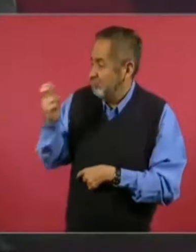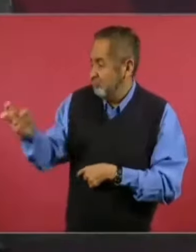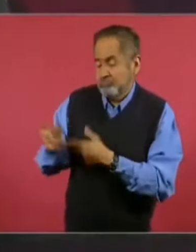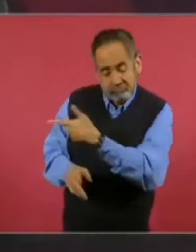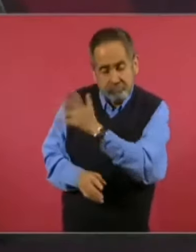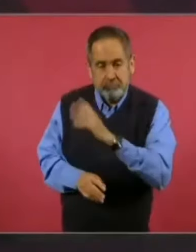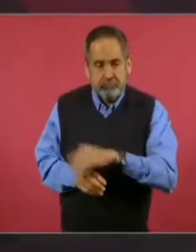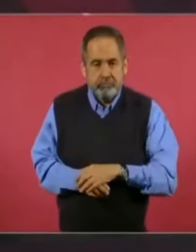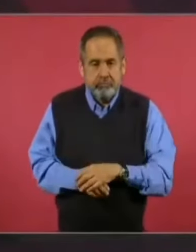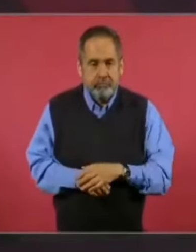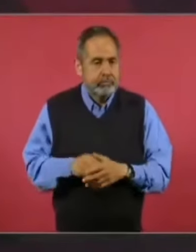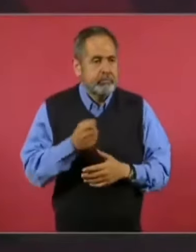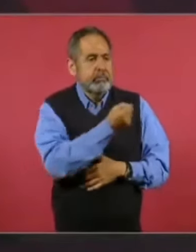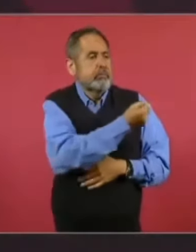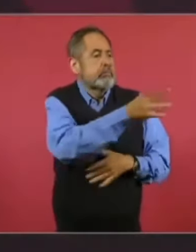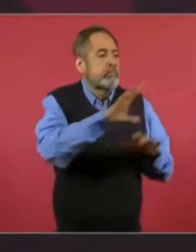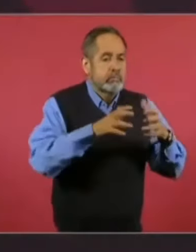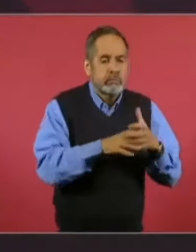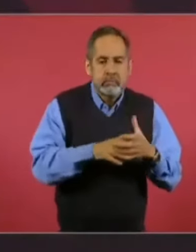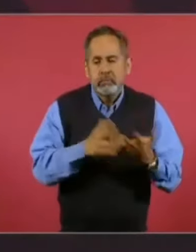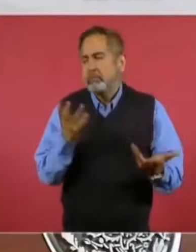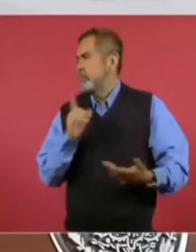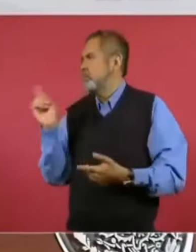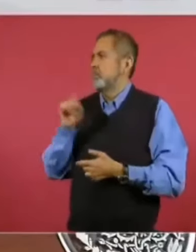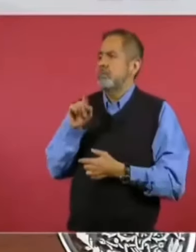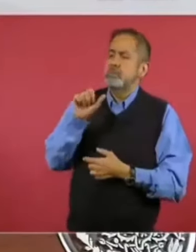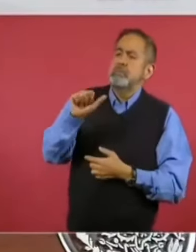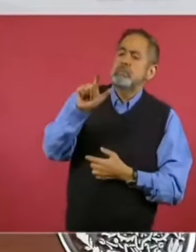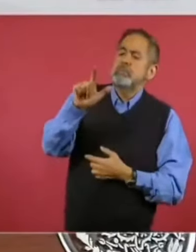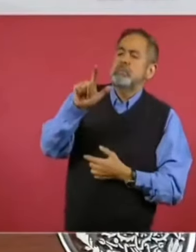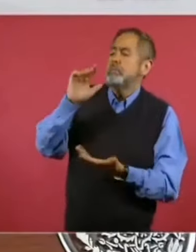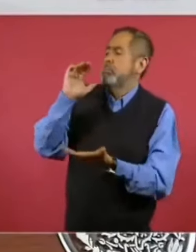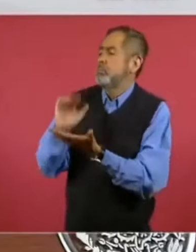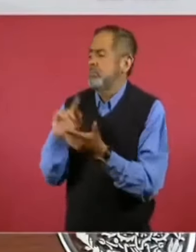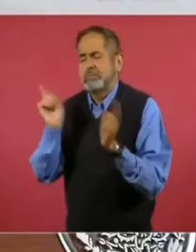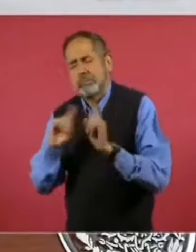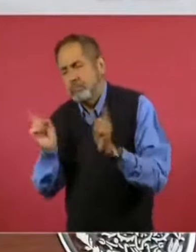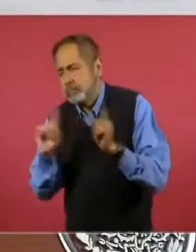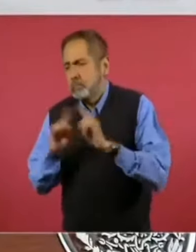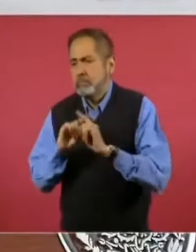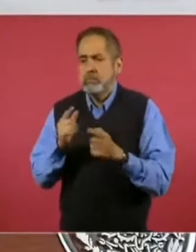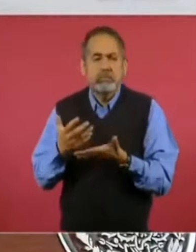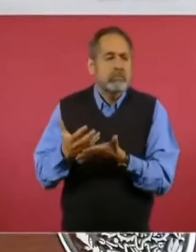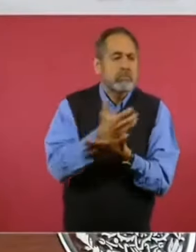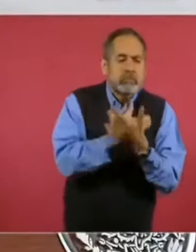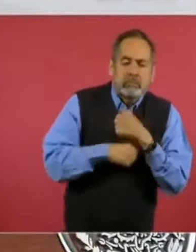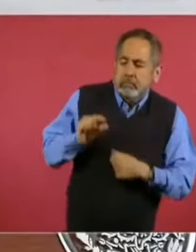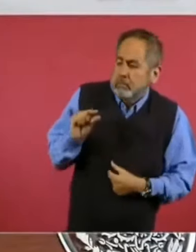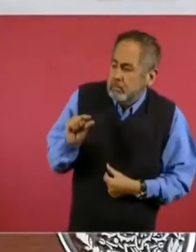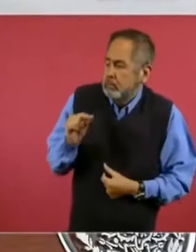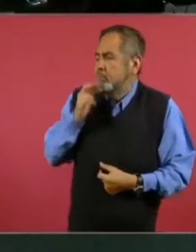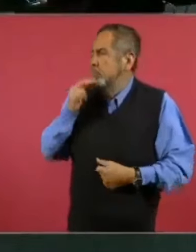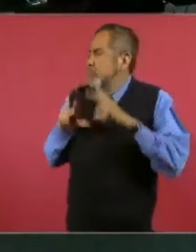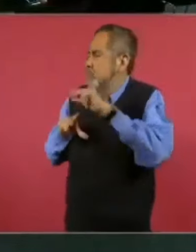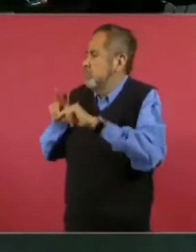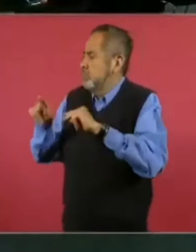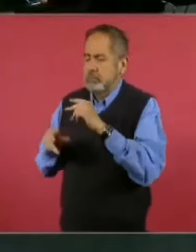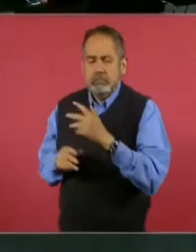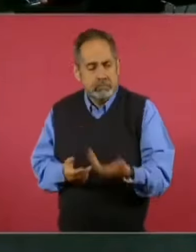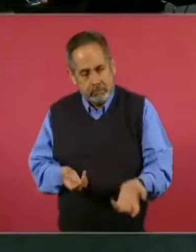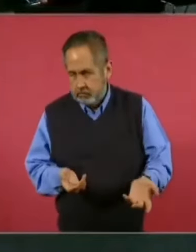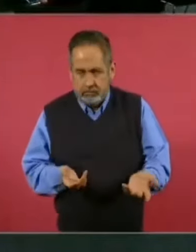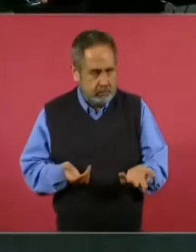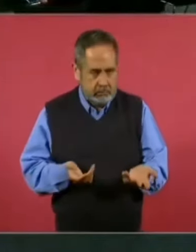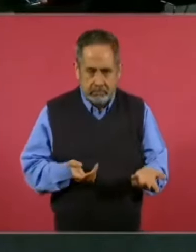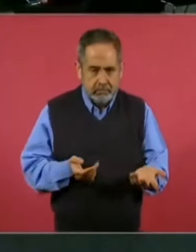que se quejaban porque estaba muy bajo. Por ejemplo, los que